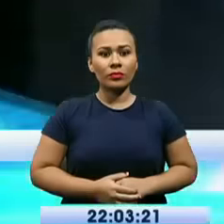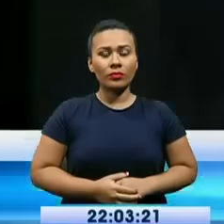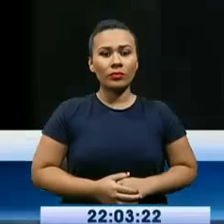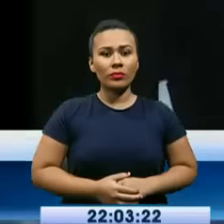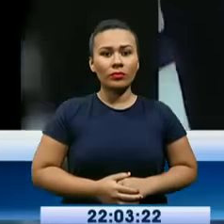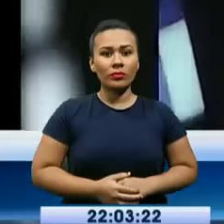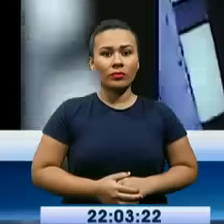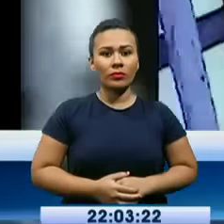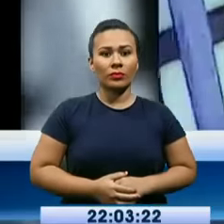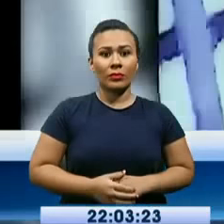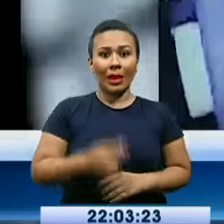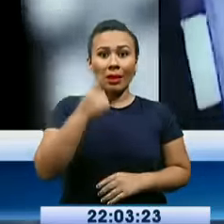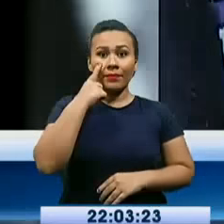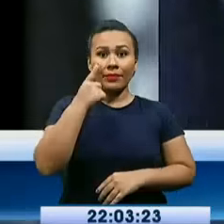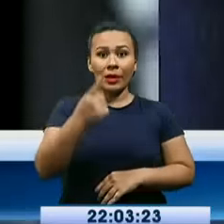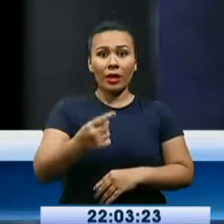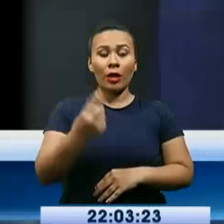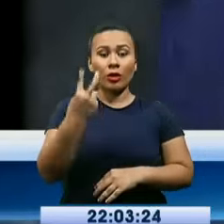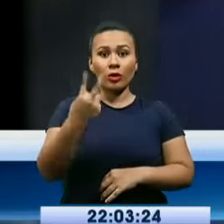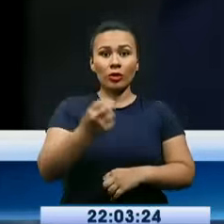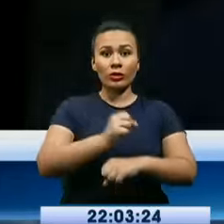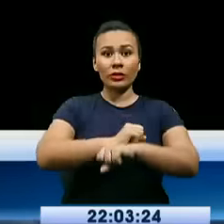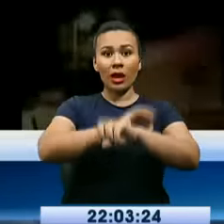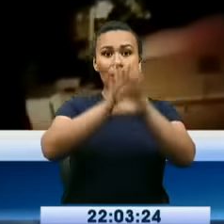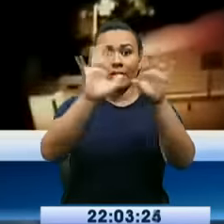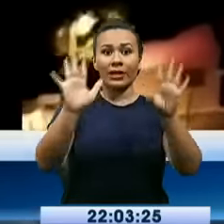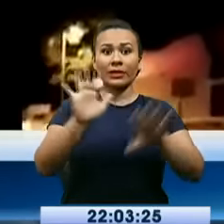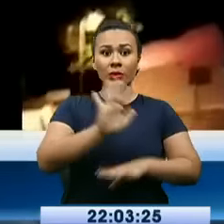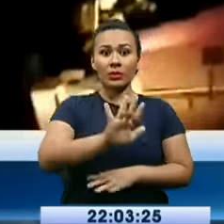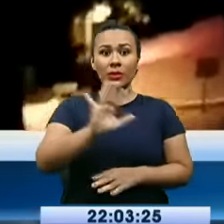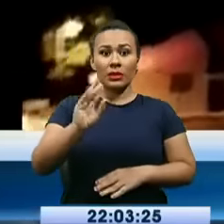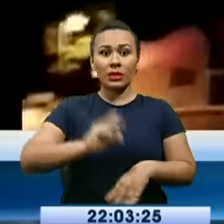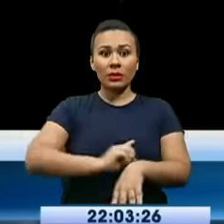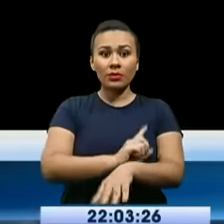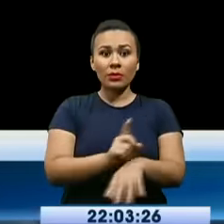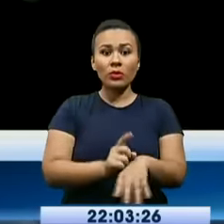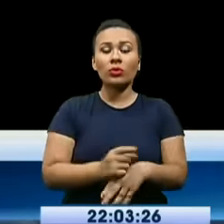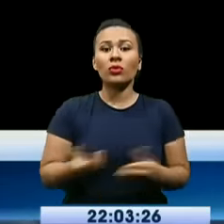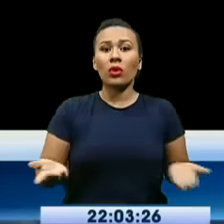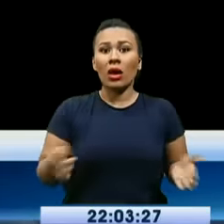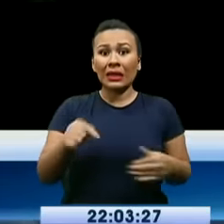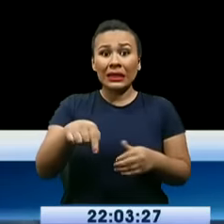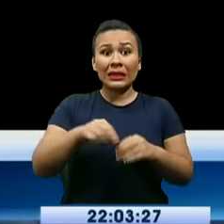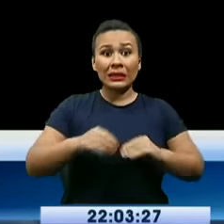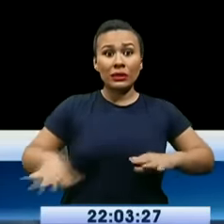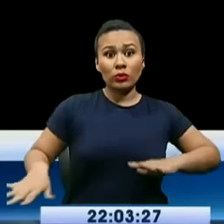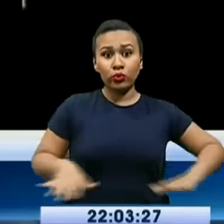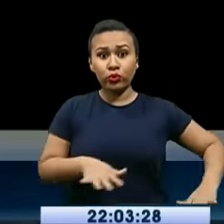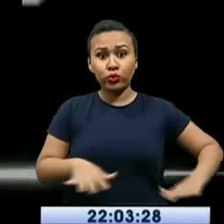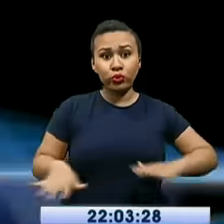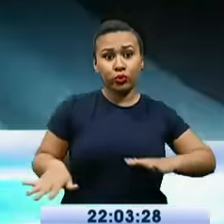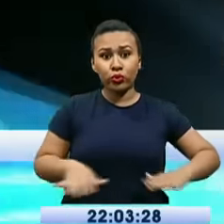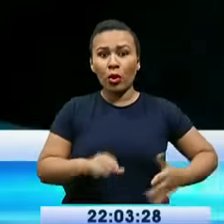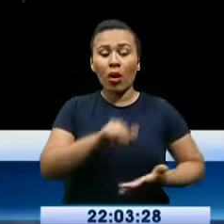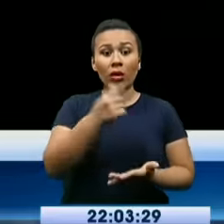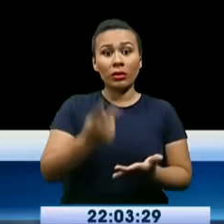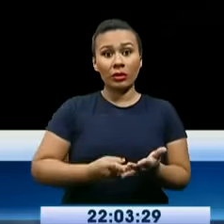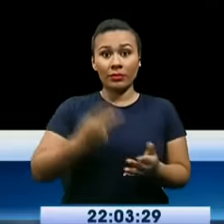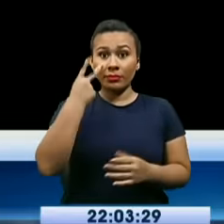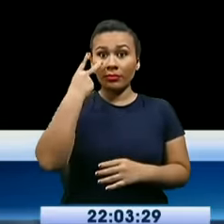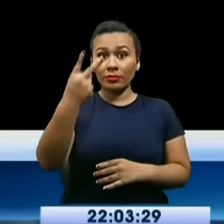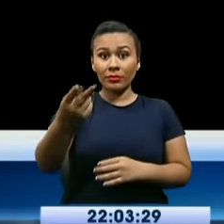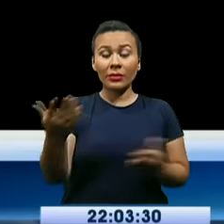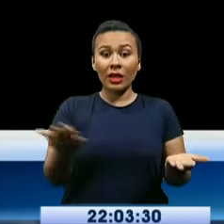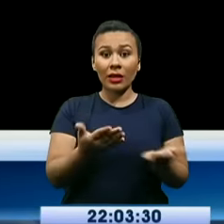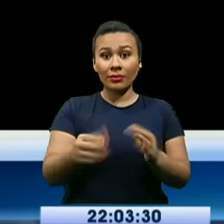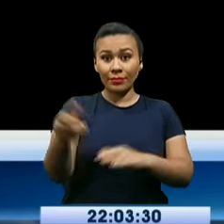Son las 2 de la mañana con 58 minutos y la tierra nuevamente empieza a temblar. Imágenes captadas por